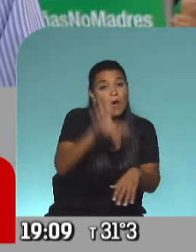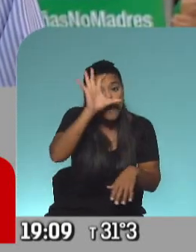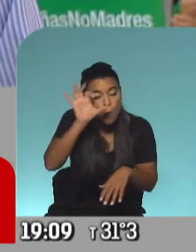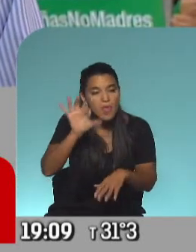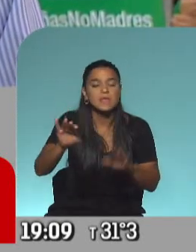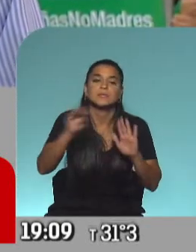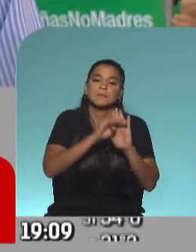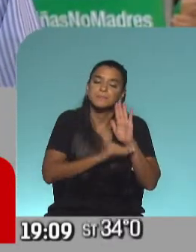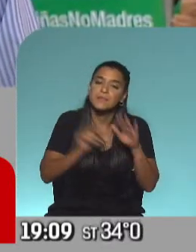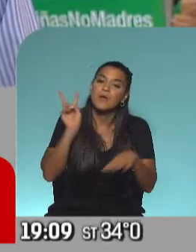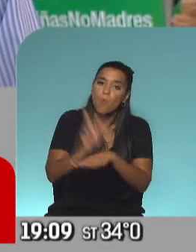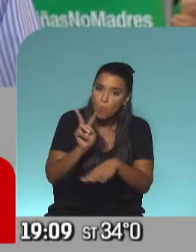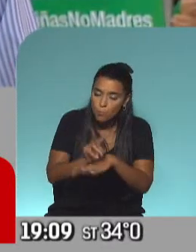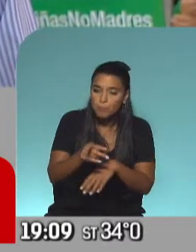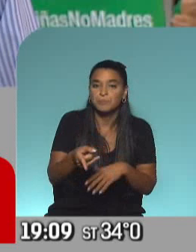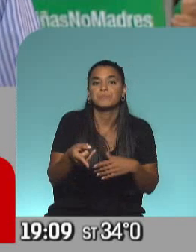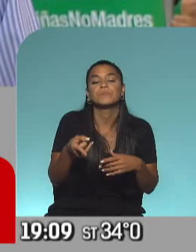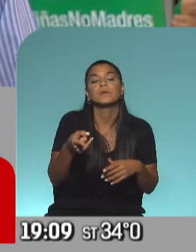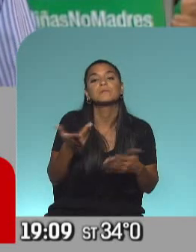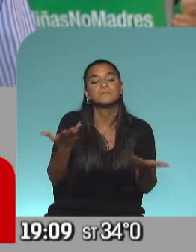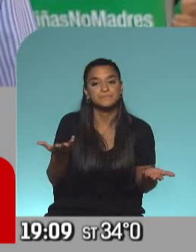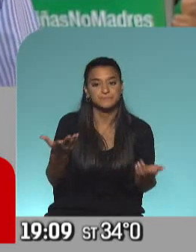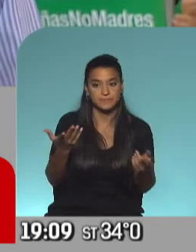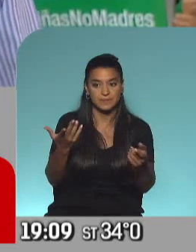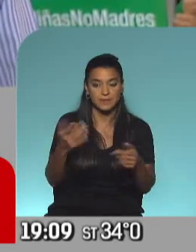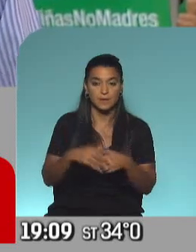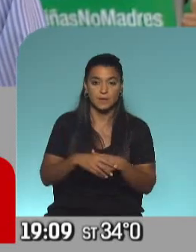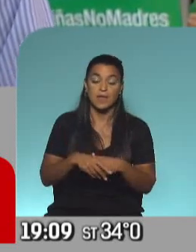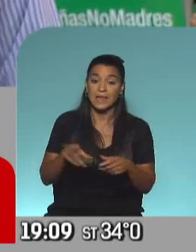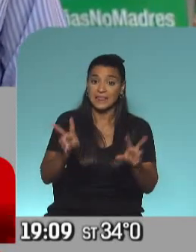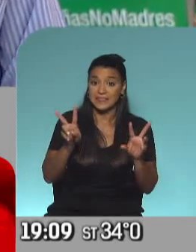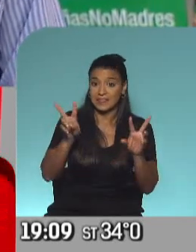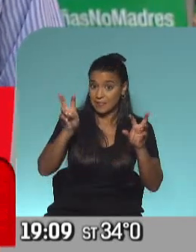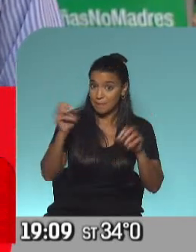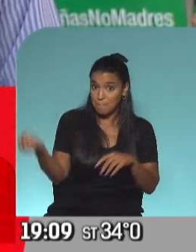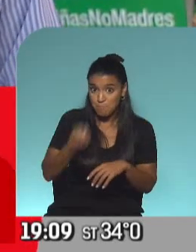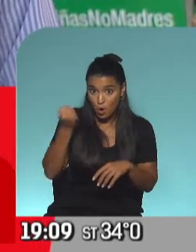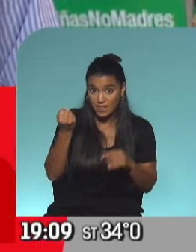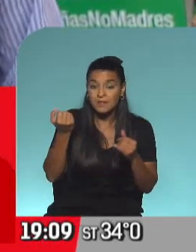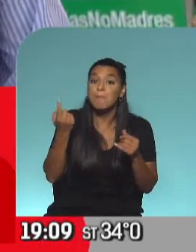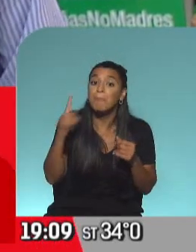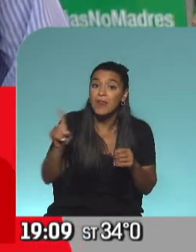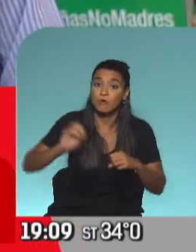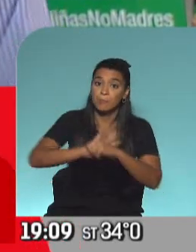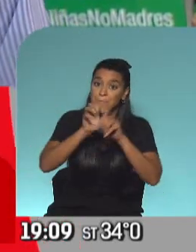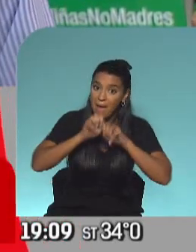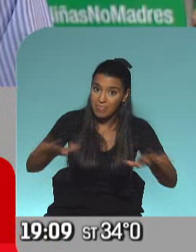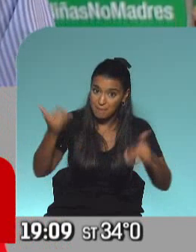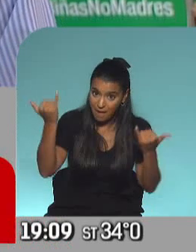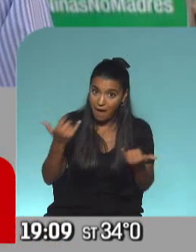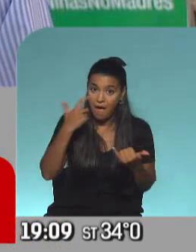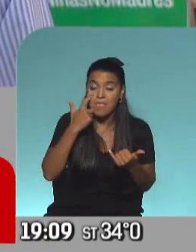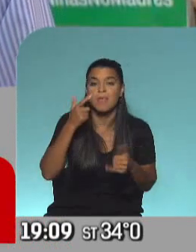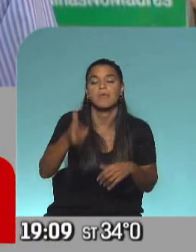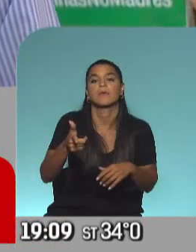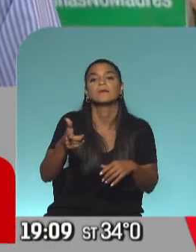sanitarias del caso. Recuerden que además de estos temas trascendentales para la sociedad hay una pandemia que azota. Allí,